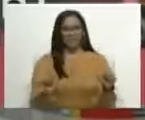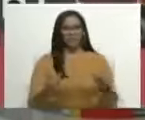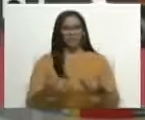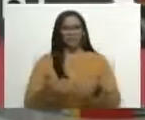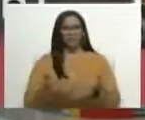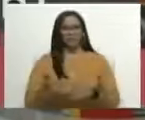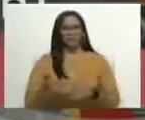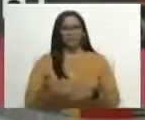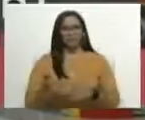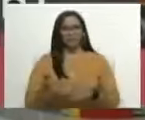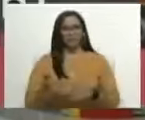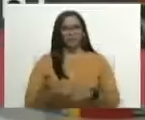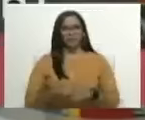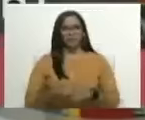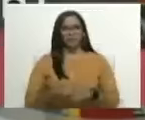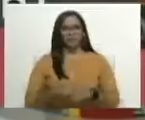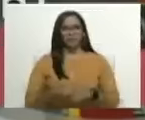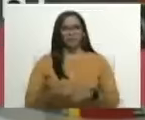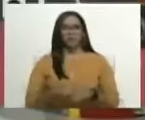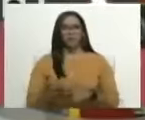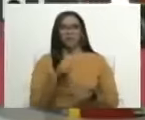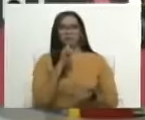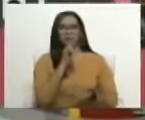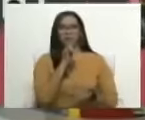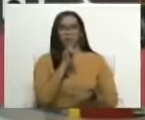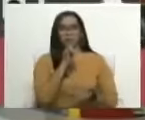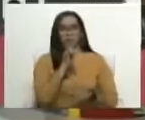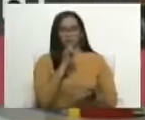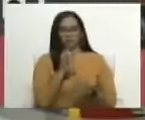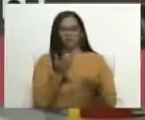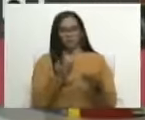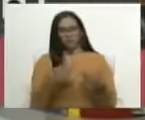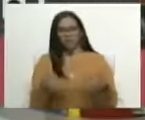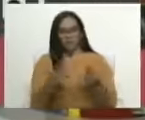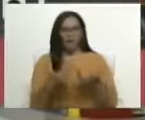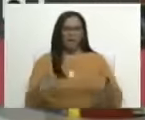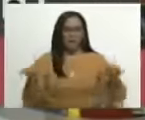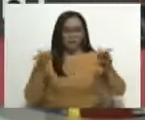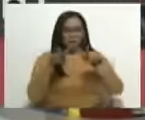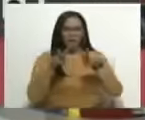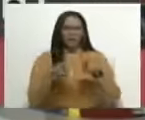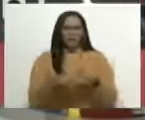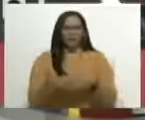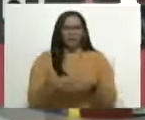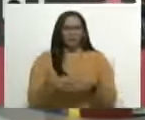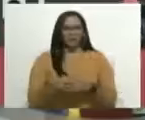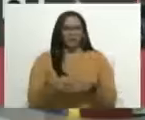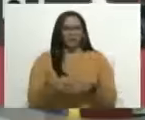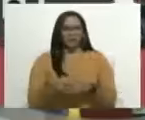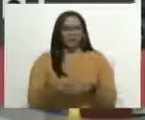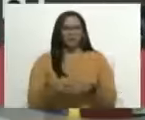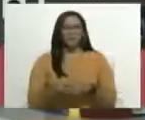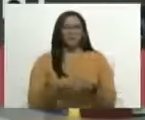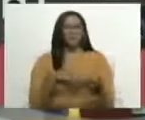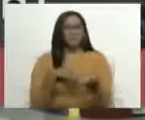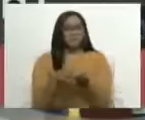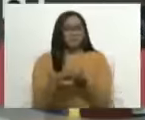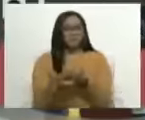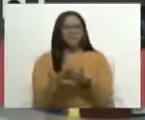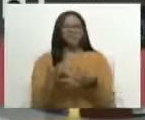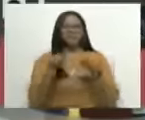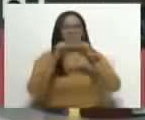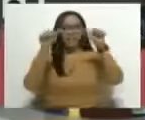información, valga la redundancia, sobre el tema